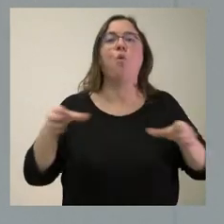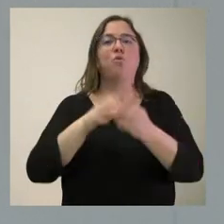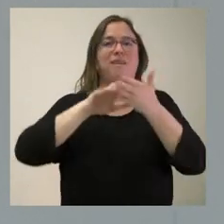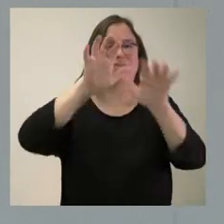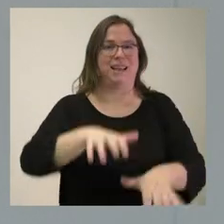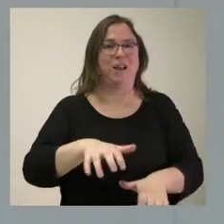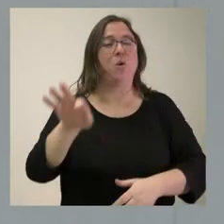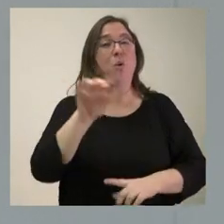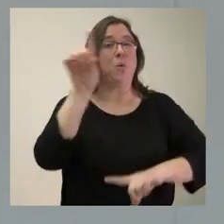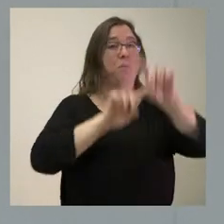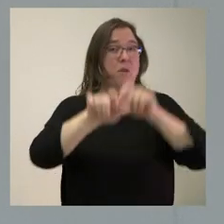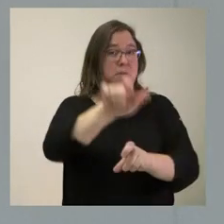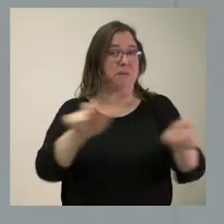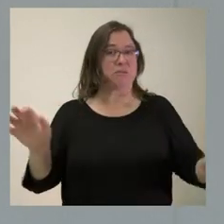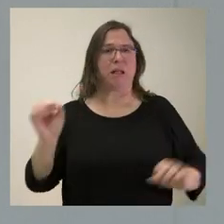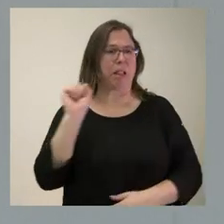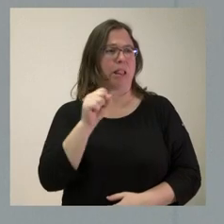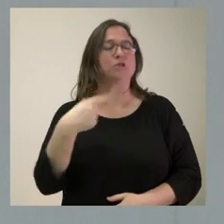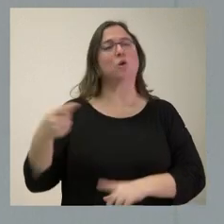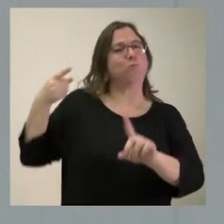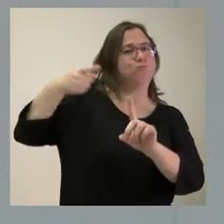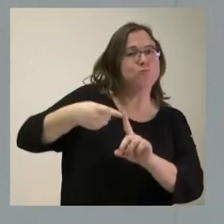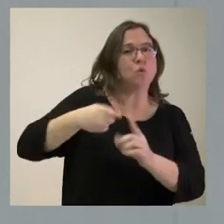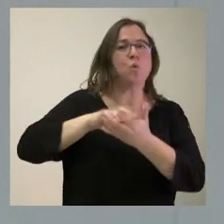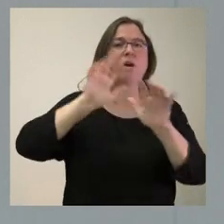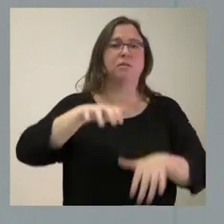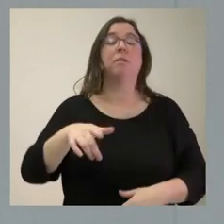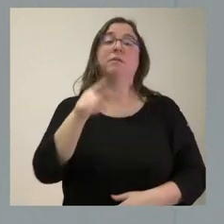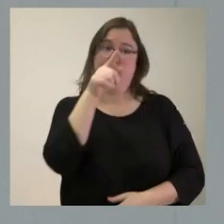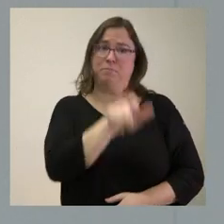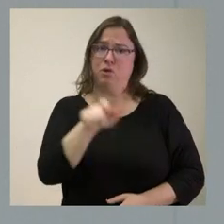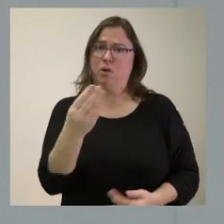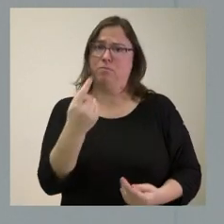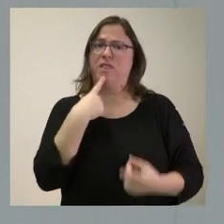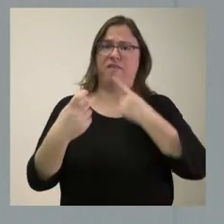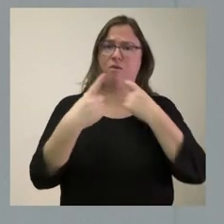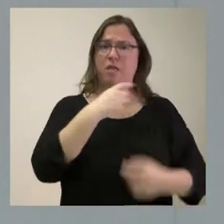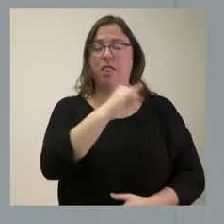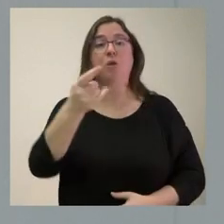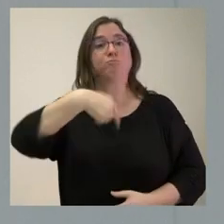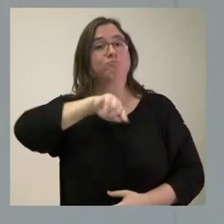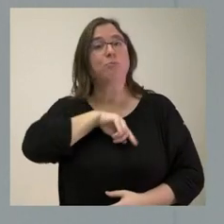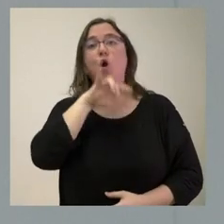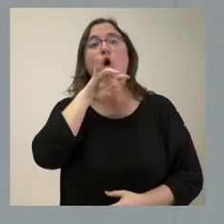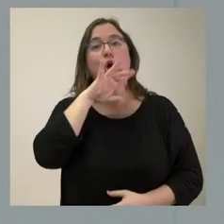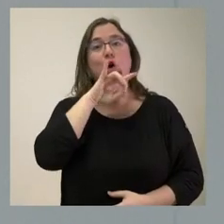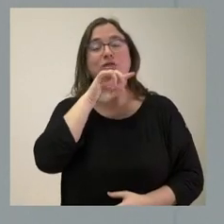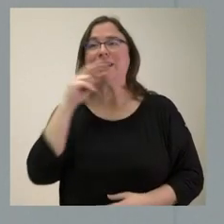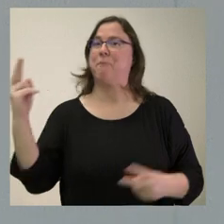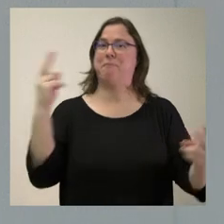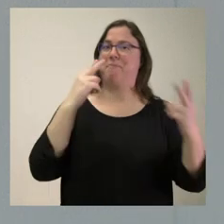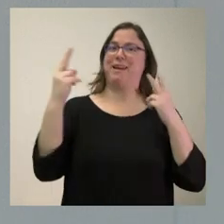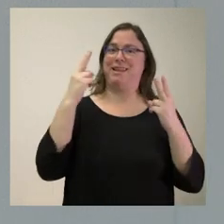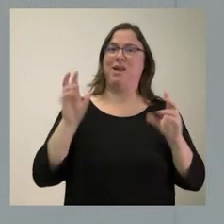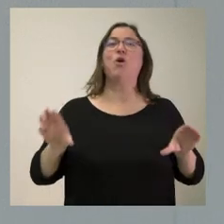no en los problemas de las personas. Que, sin duda, pasan muchas dificultades. Y estamos muy contentos de que nos miren a la Junta de